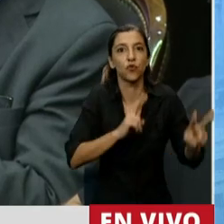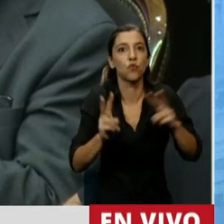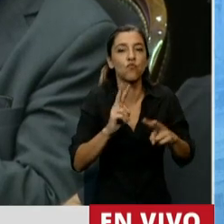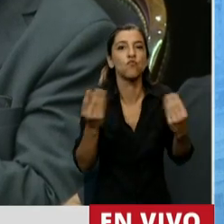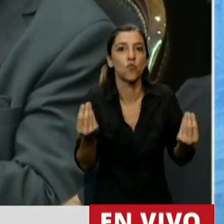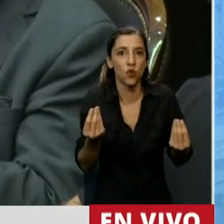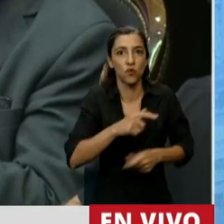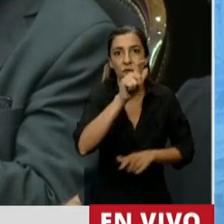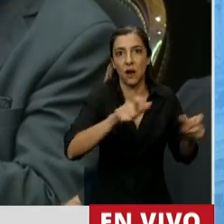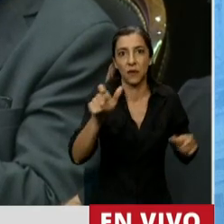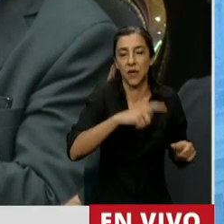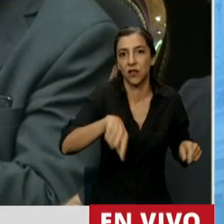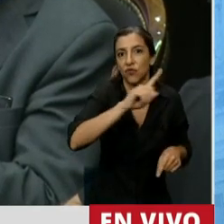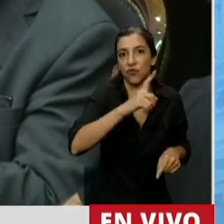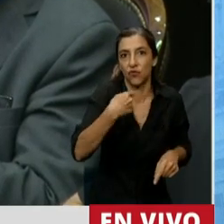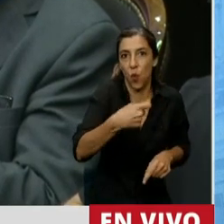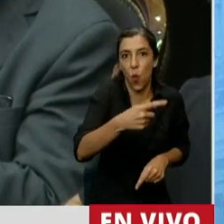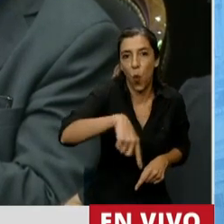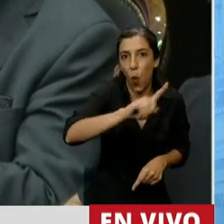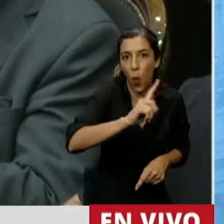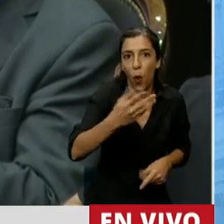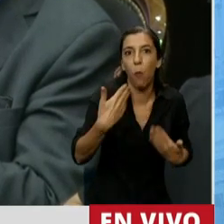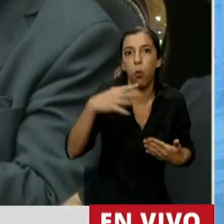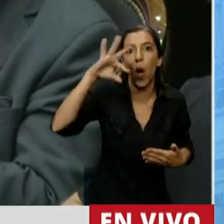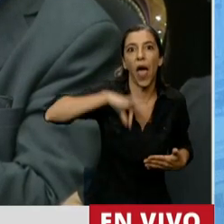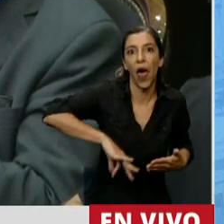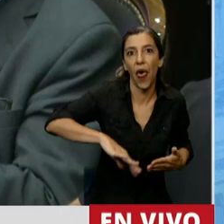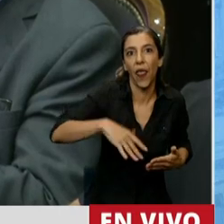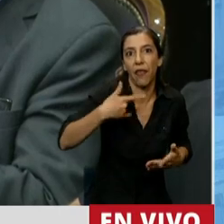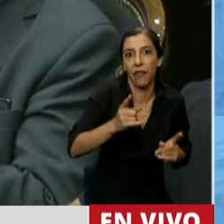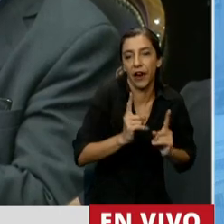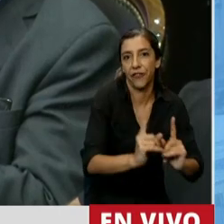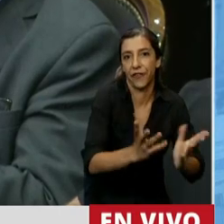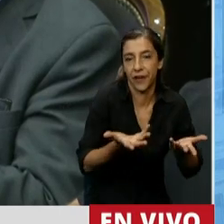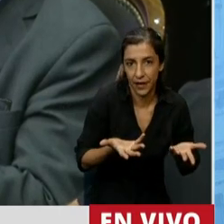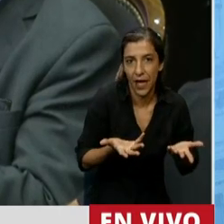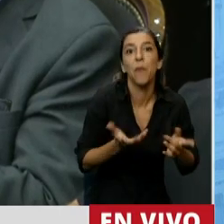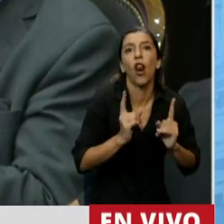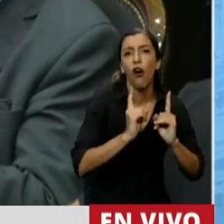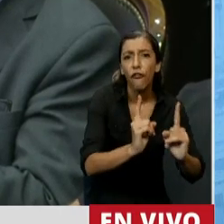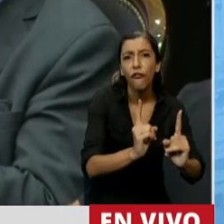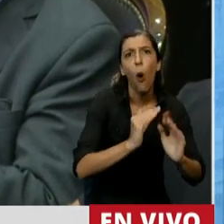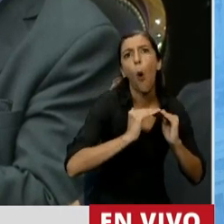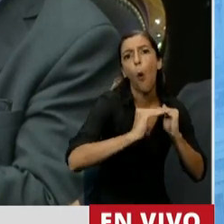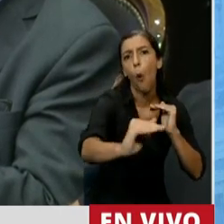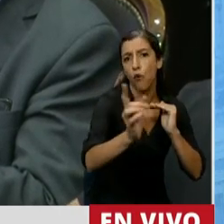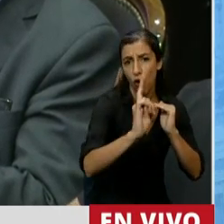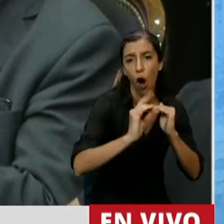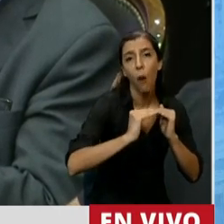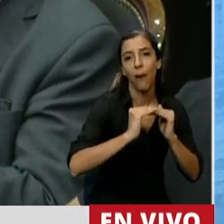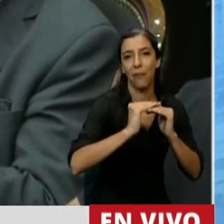adquisitivo de los jubilados, sino que queremos preservarlos, pero aumentarlos. O sea que